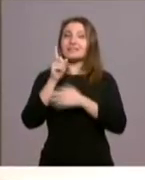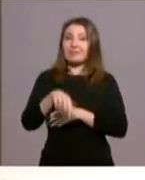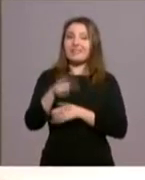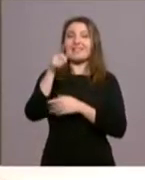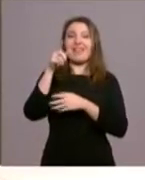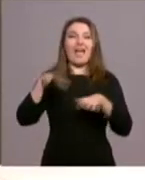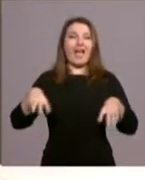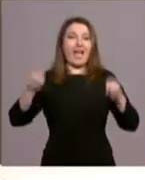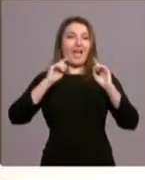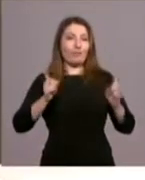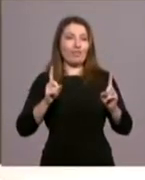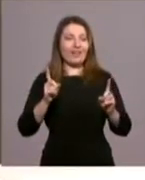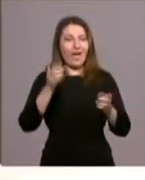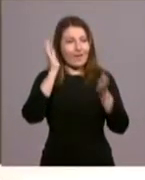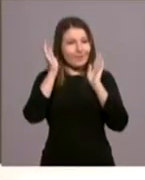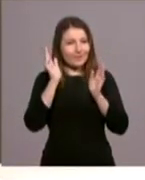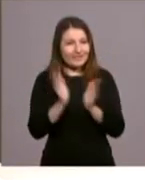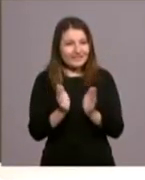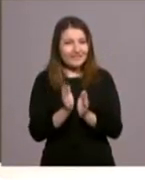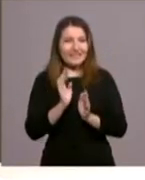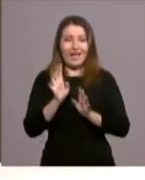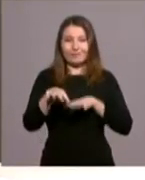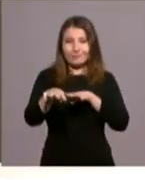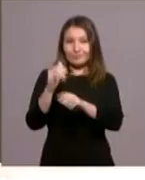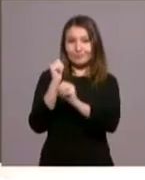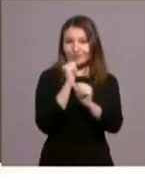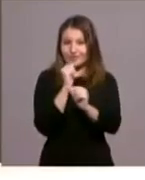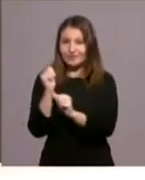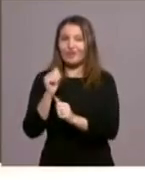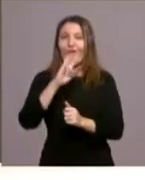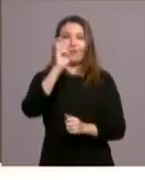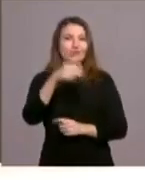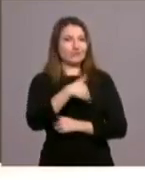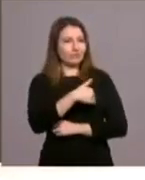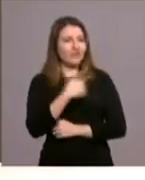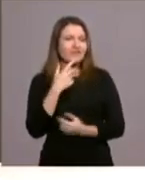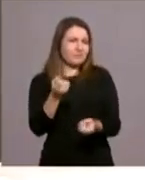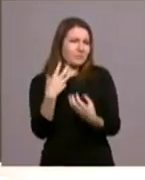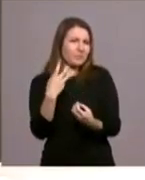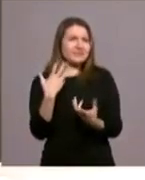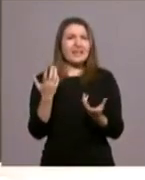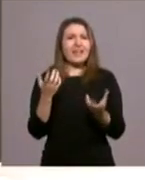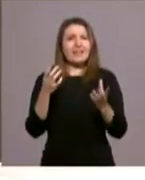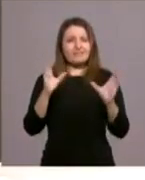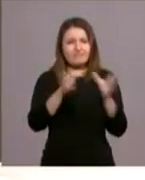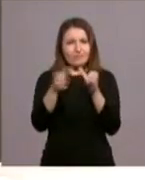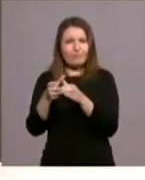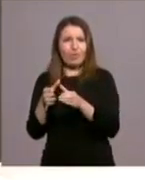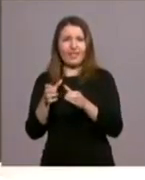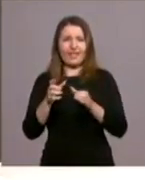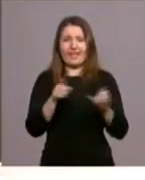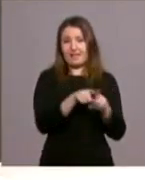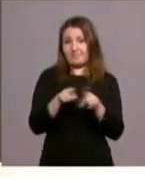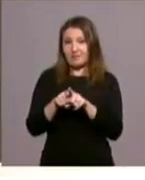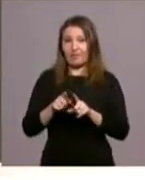Borriquita, procesionaron también los estudiantes. Háblame de esas hermandades. Entonces, esas hermandades y cofradías,